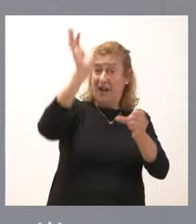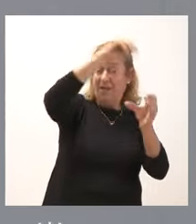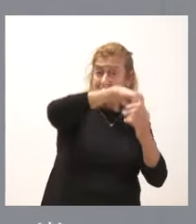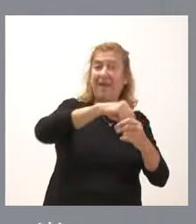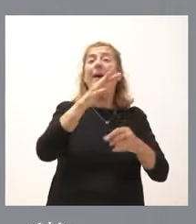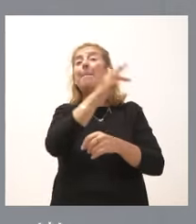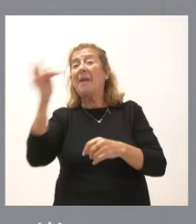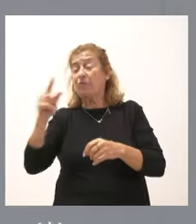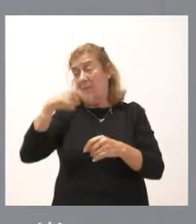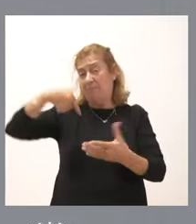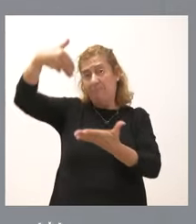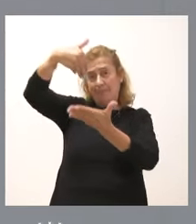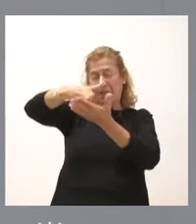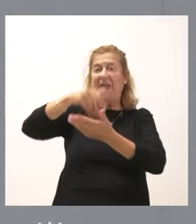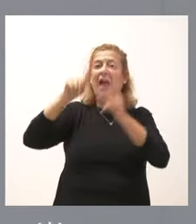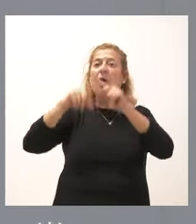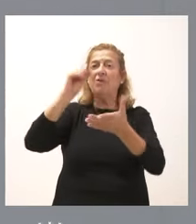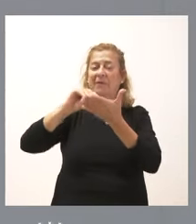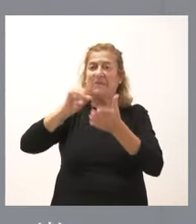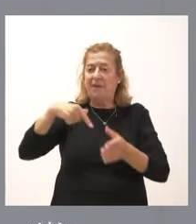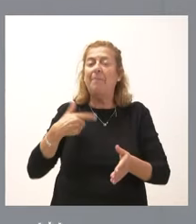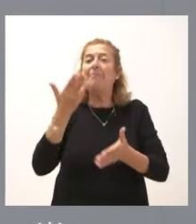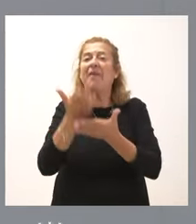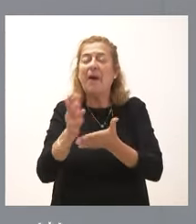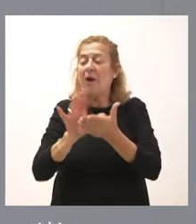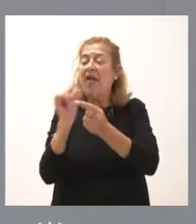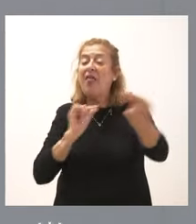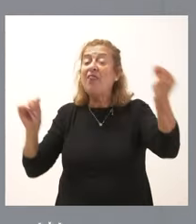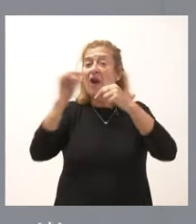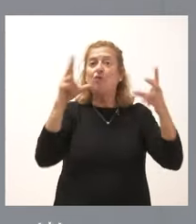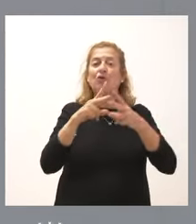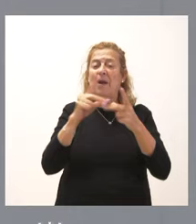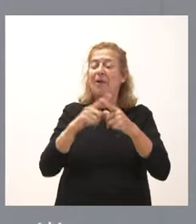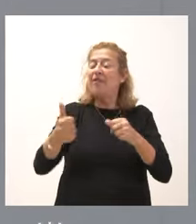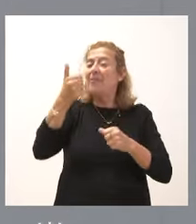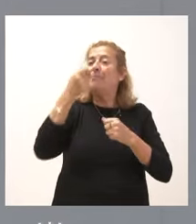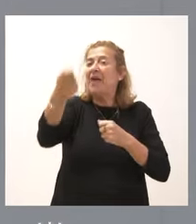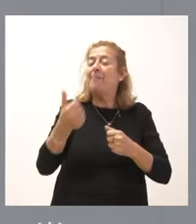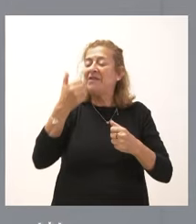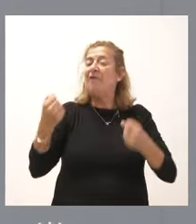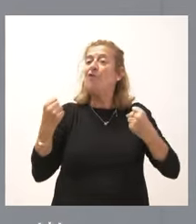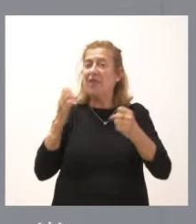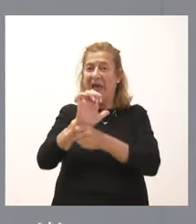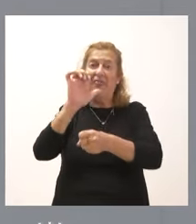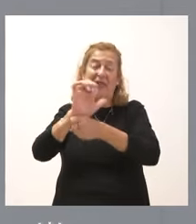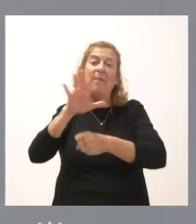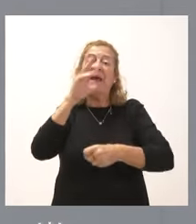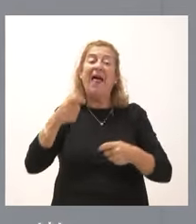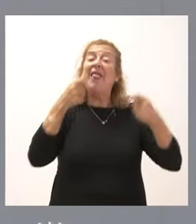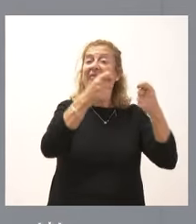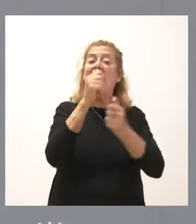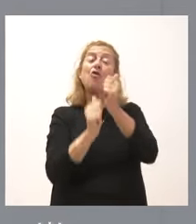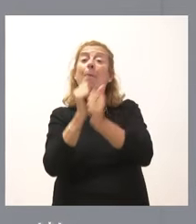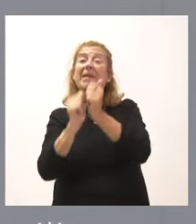demanda que en alguna ocasión también se planteaba en el ámbito del diálogo social, fortalecer el ECIL, dotándole de esas competencias que